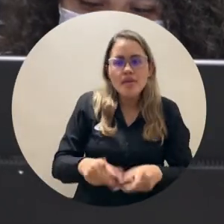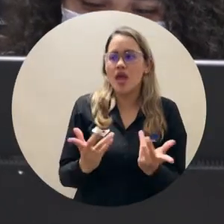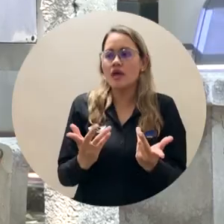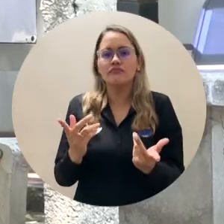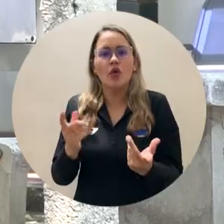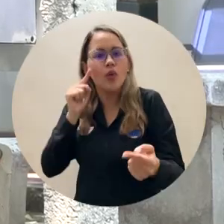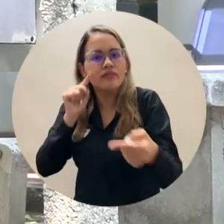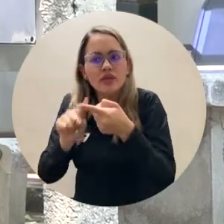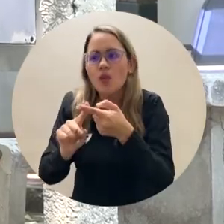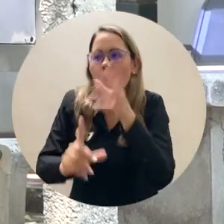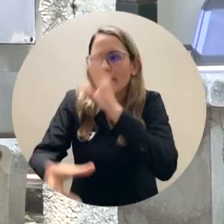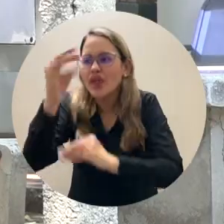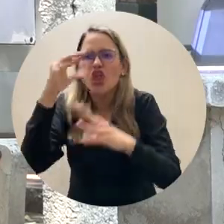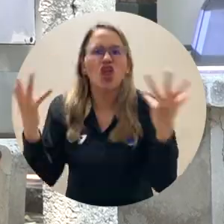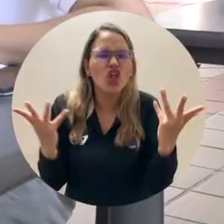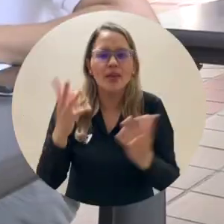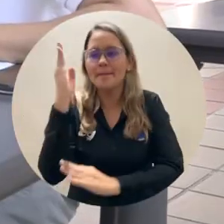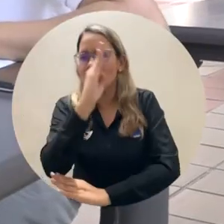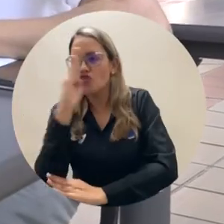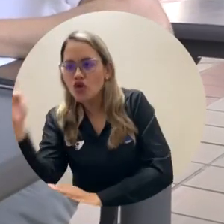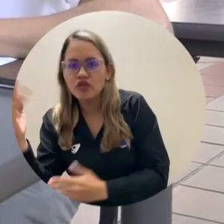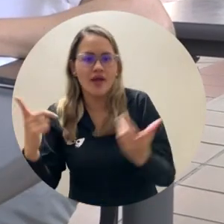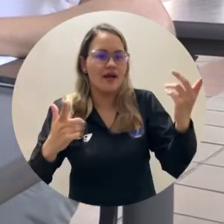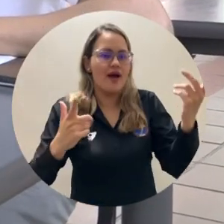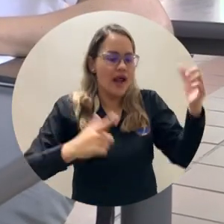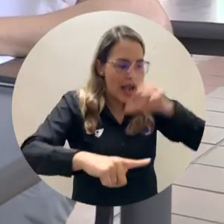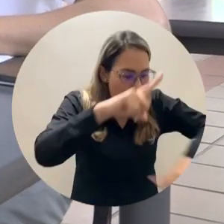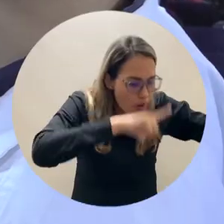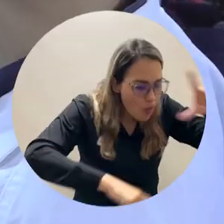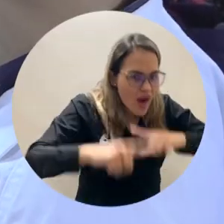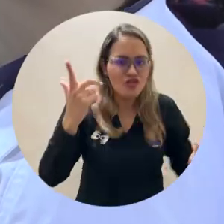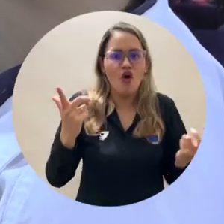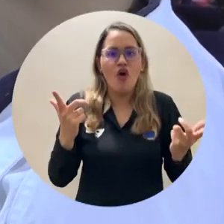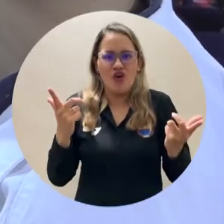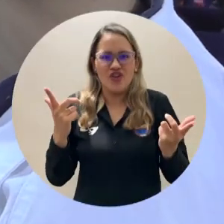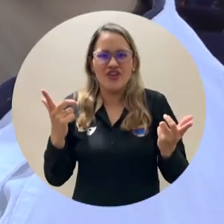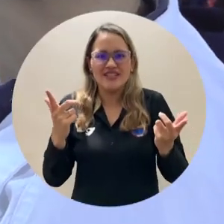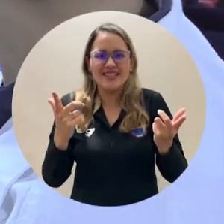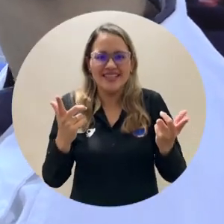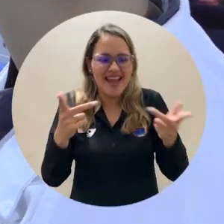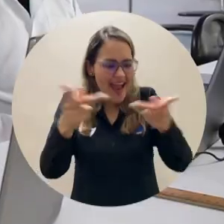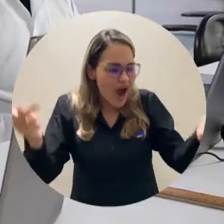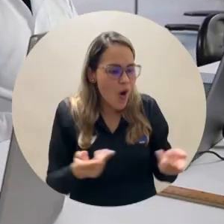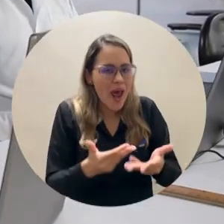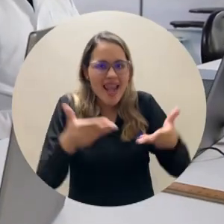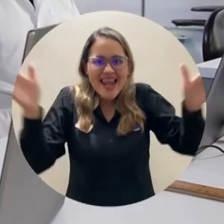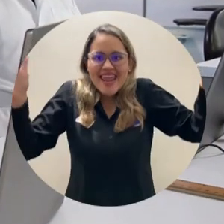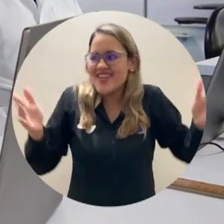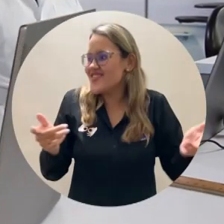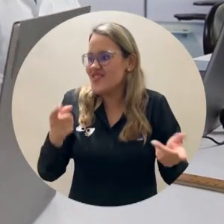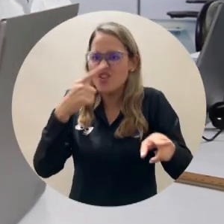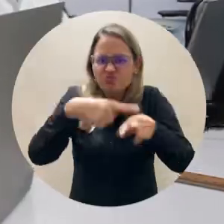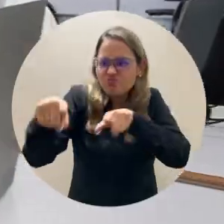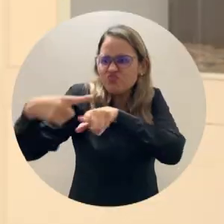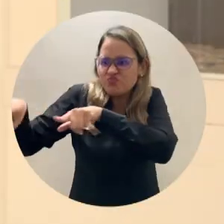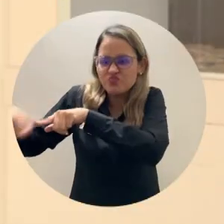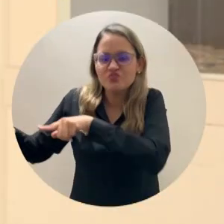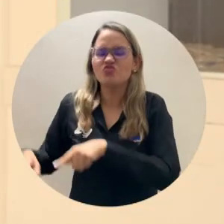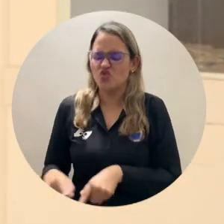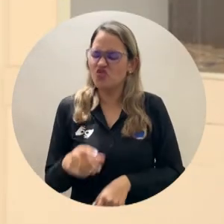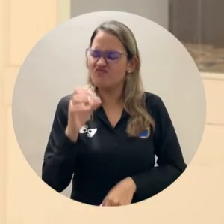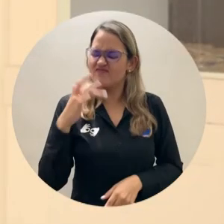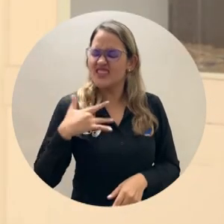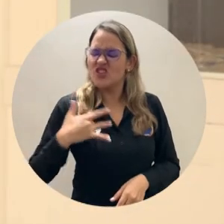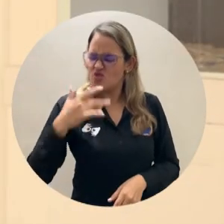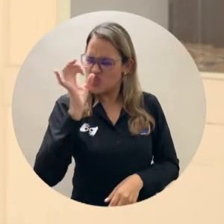aula de clases, sino también en aulas libres, en la biblioteca, en los laboratorios nuevos que existen dentro de la universidad y estoy completamente